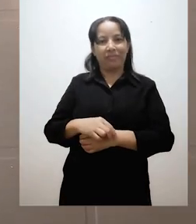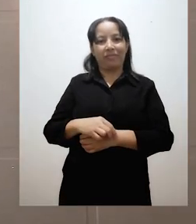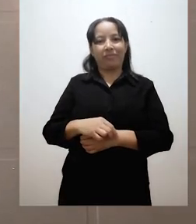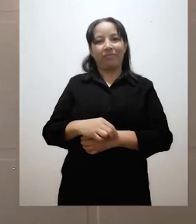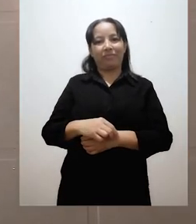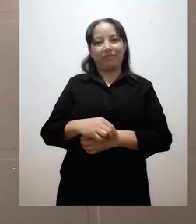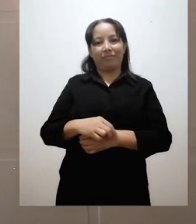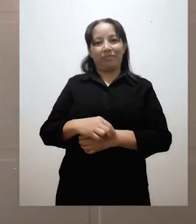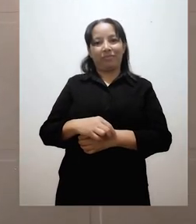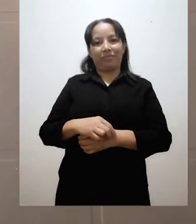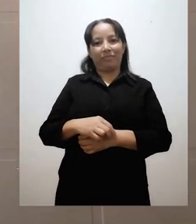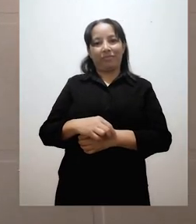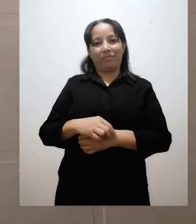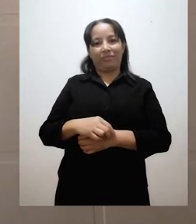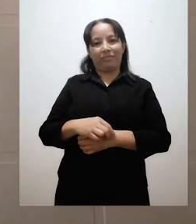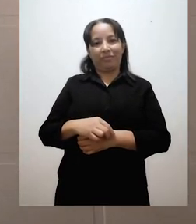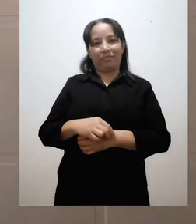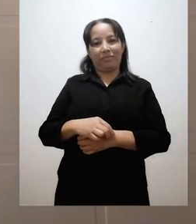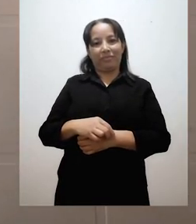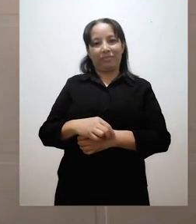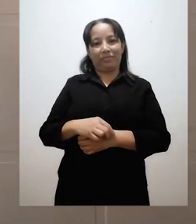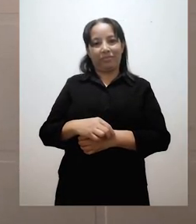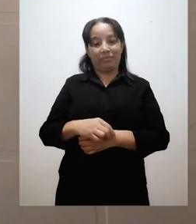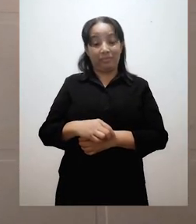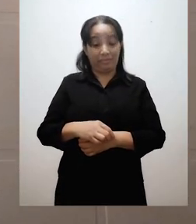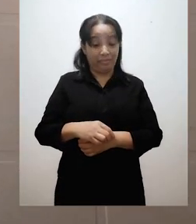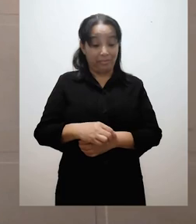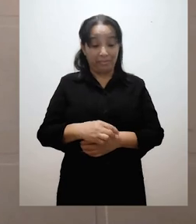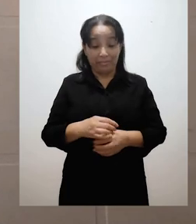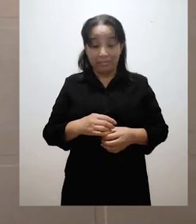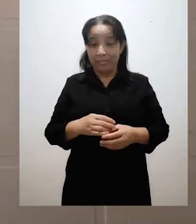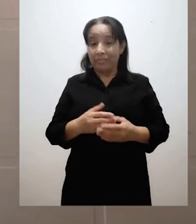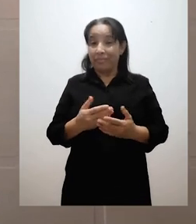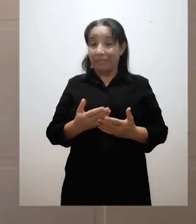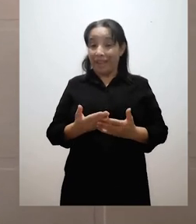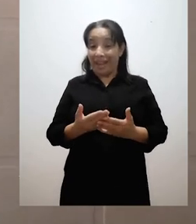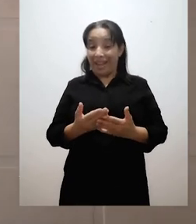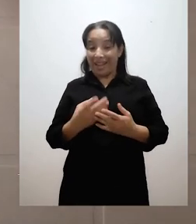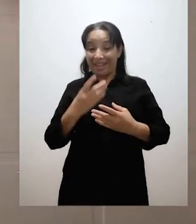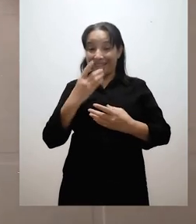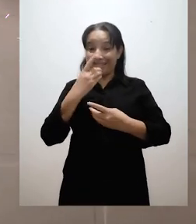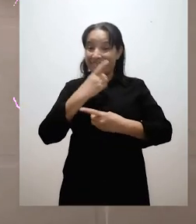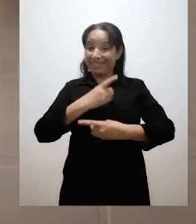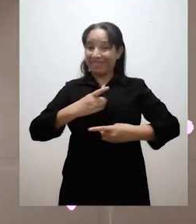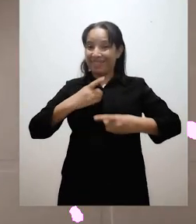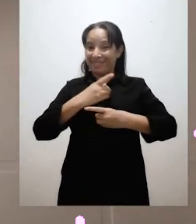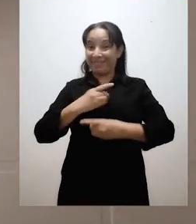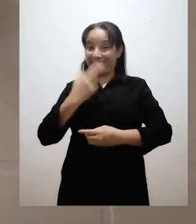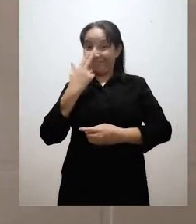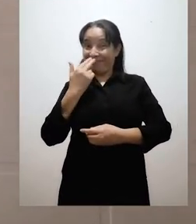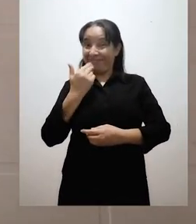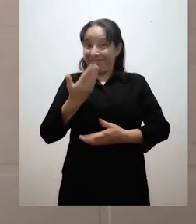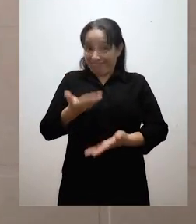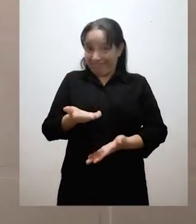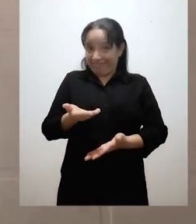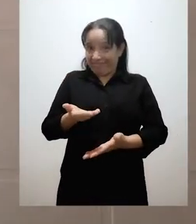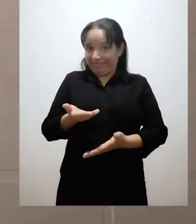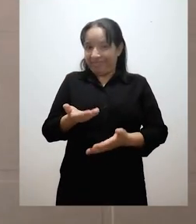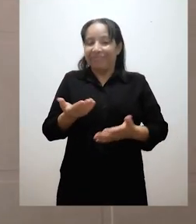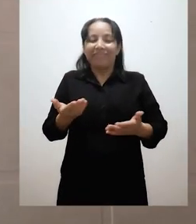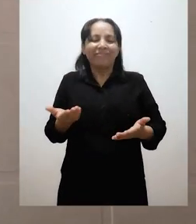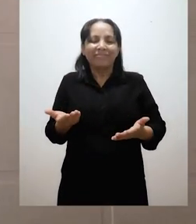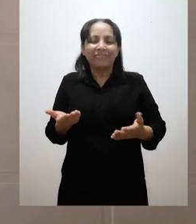Ahora, a hacer la parte más divertida de nuestro taller. Y es colorear cada una